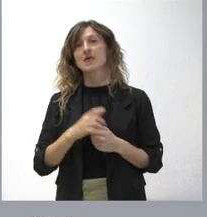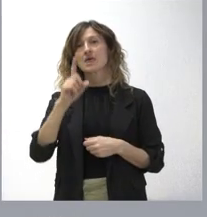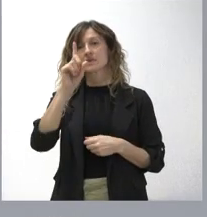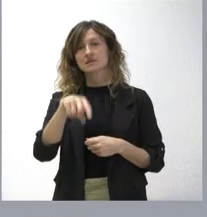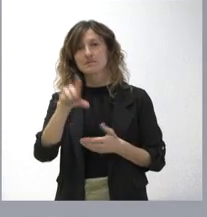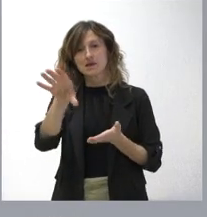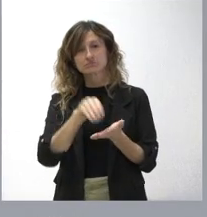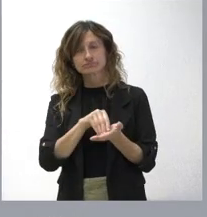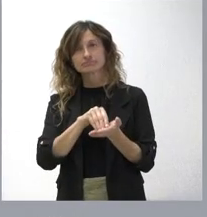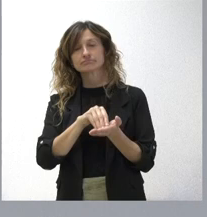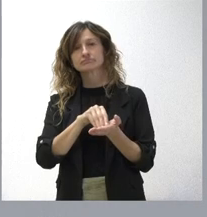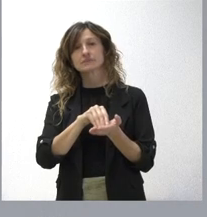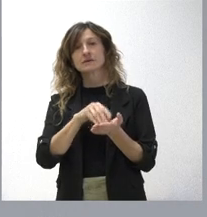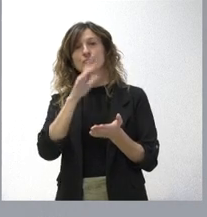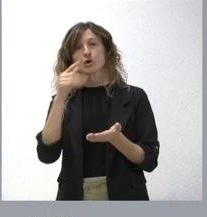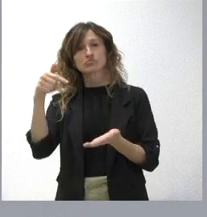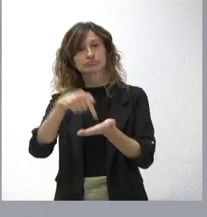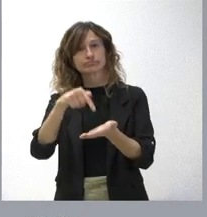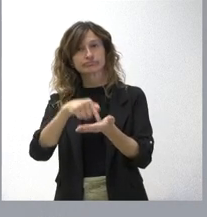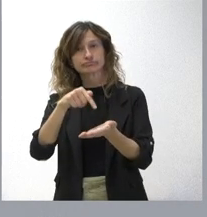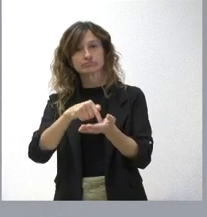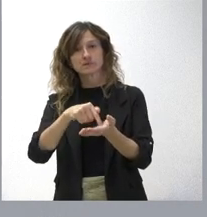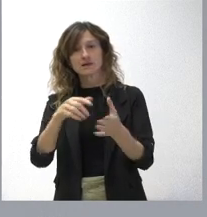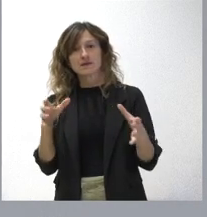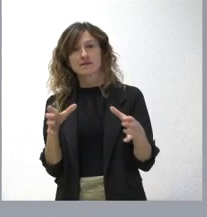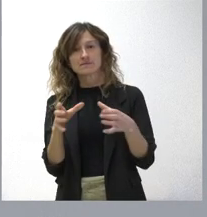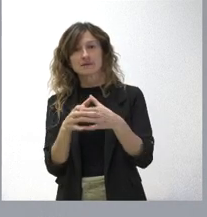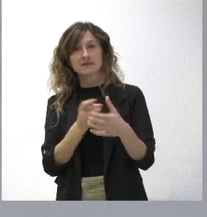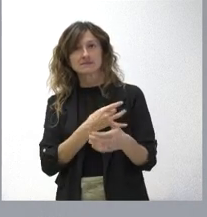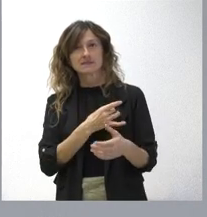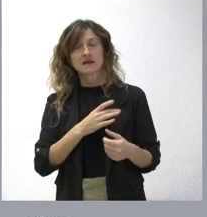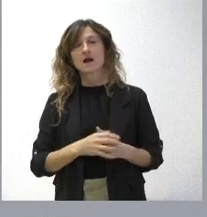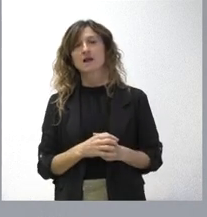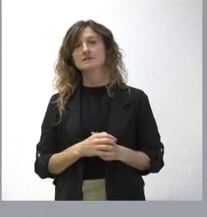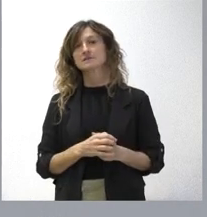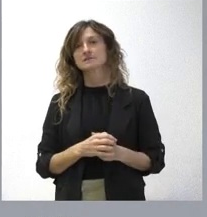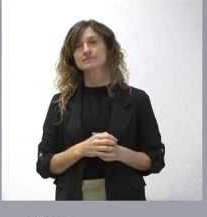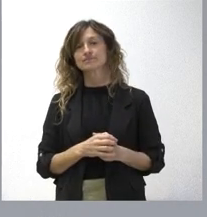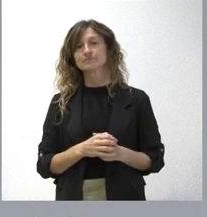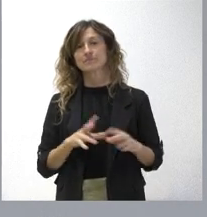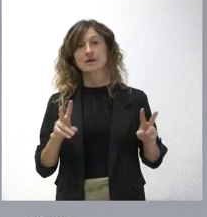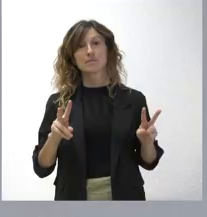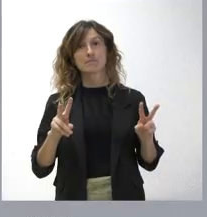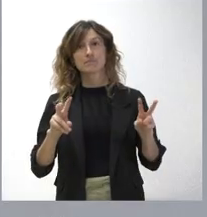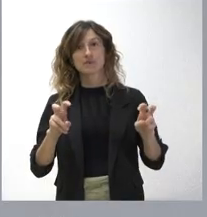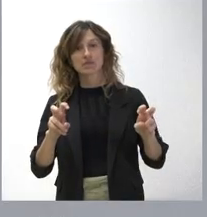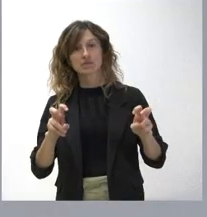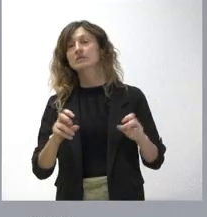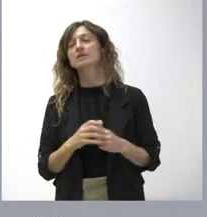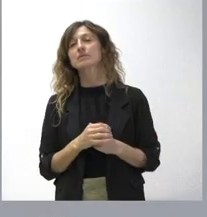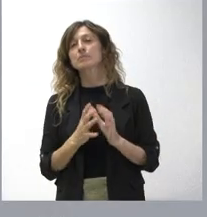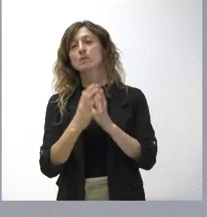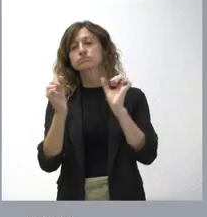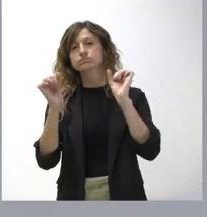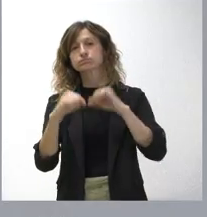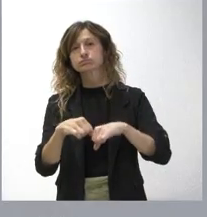las reivindicaciones de las centrales sindicales, con las que en un principio se había pactado